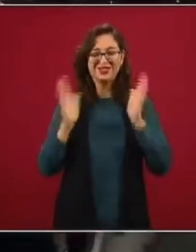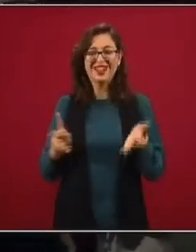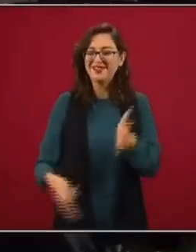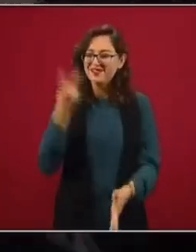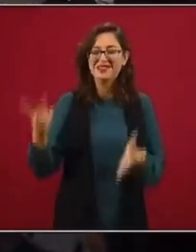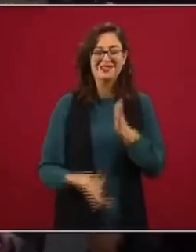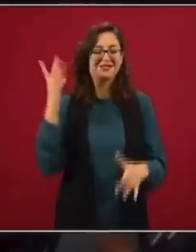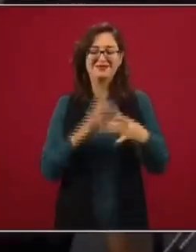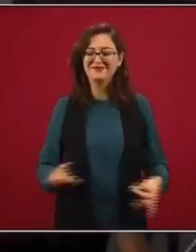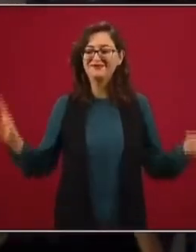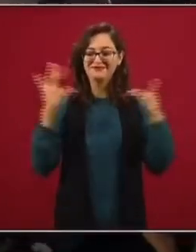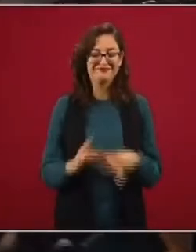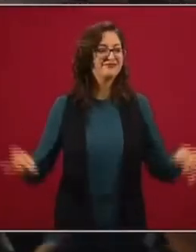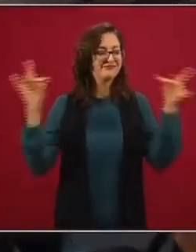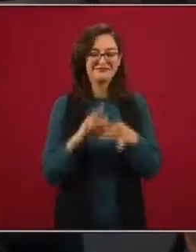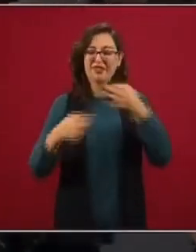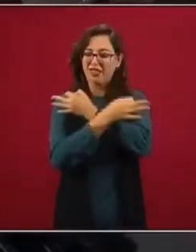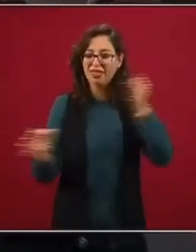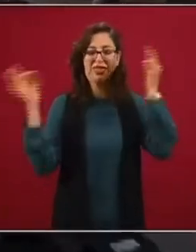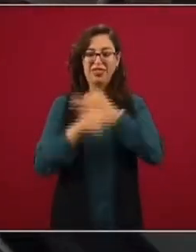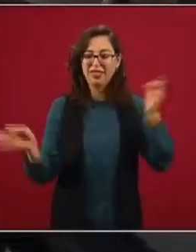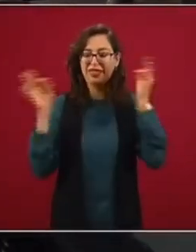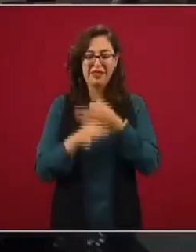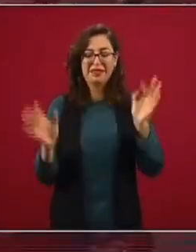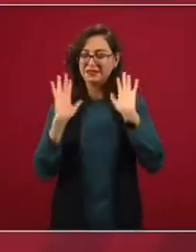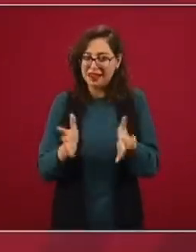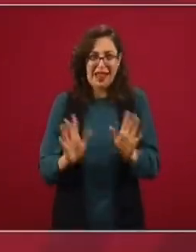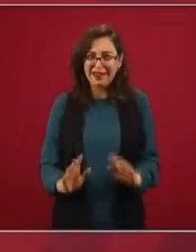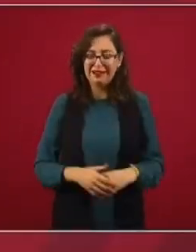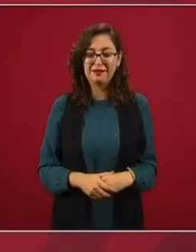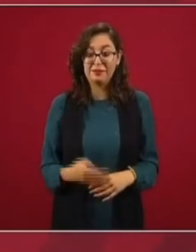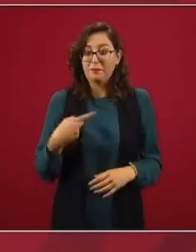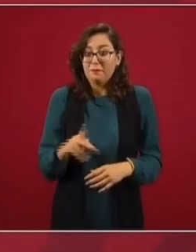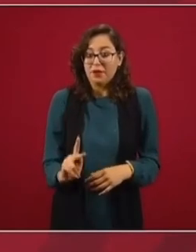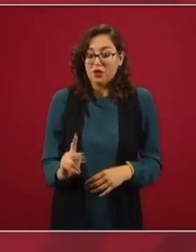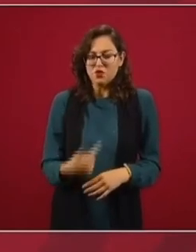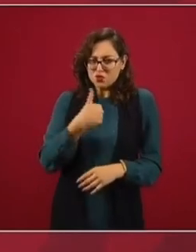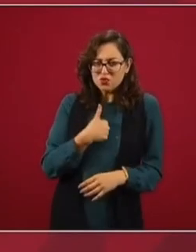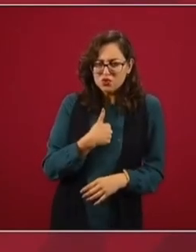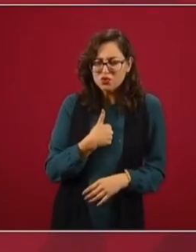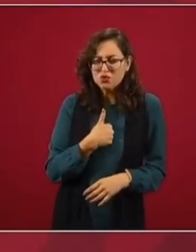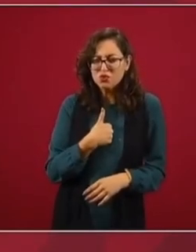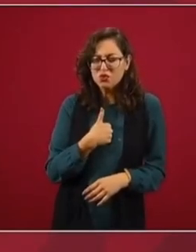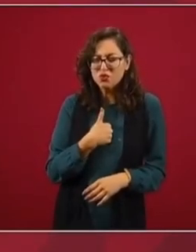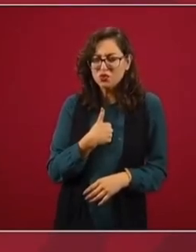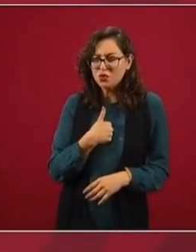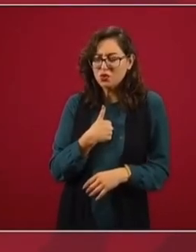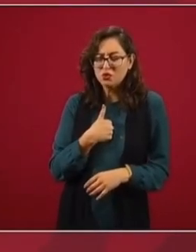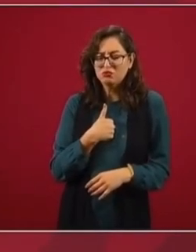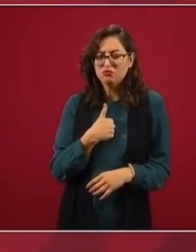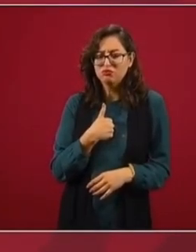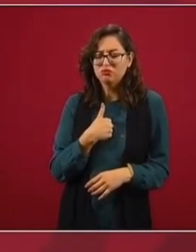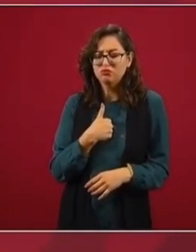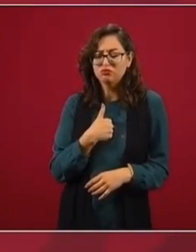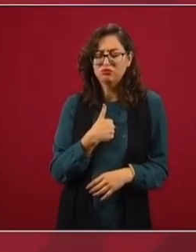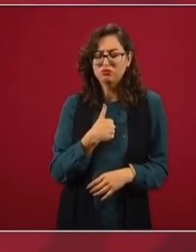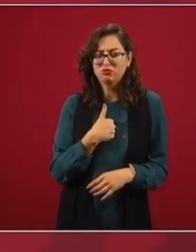vista lo hice público, lo sigo sosteniendo, pero al mismo tiempo no puedo convertirme